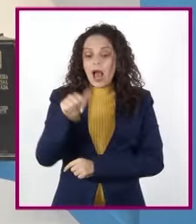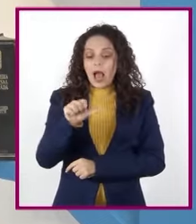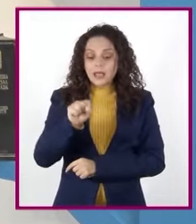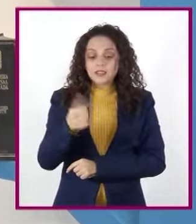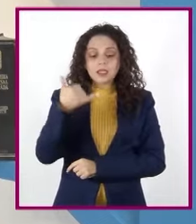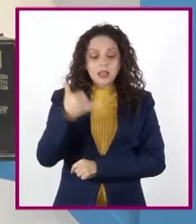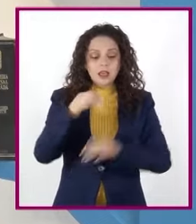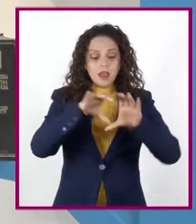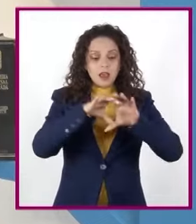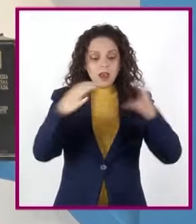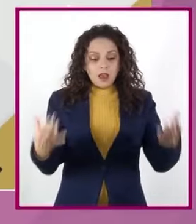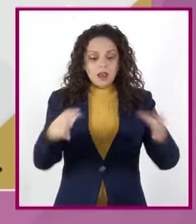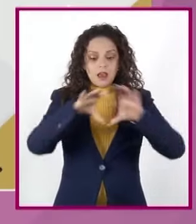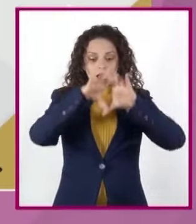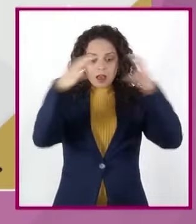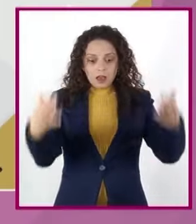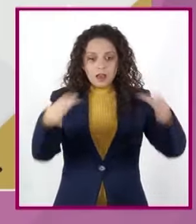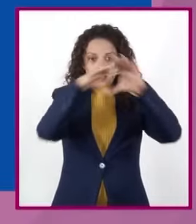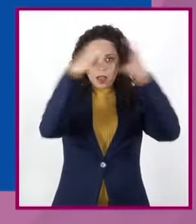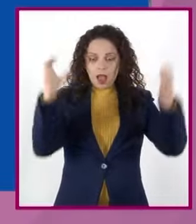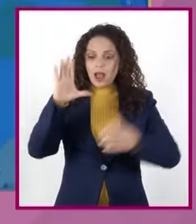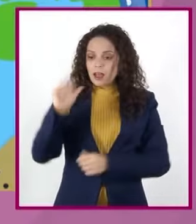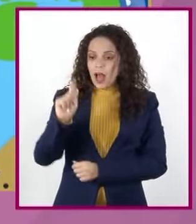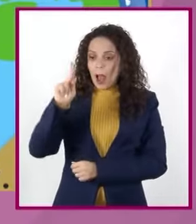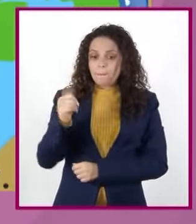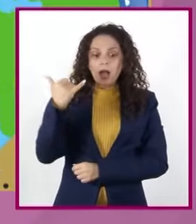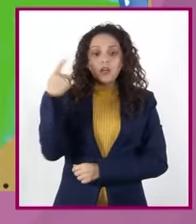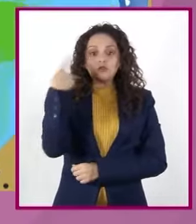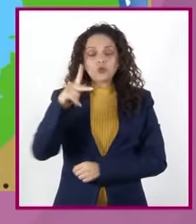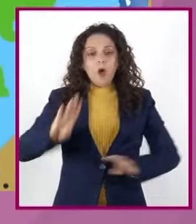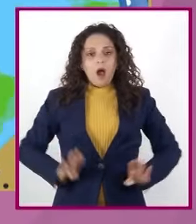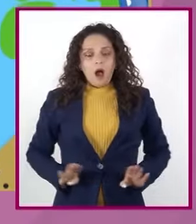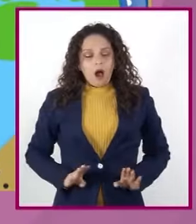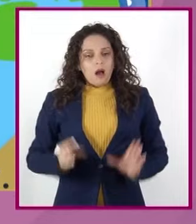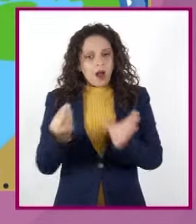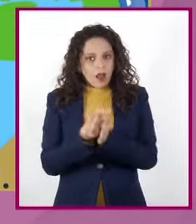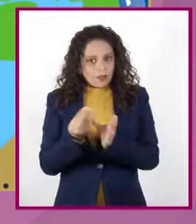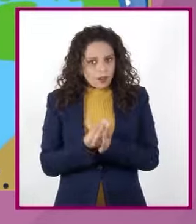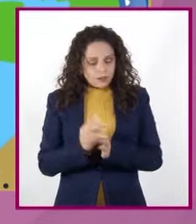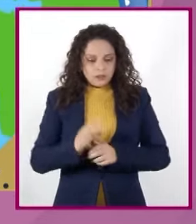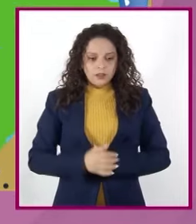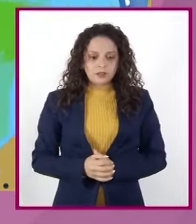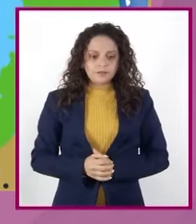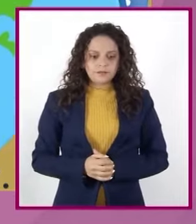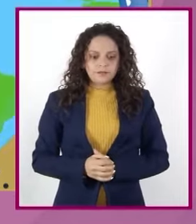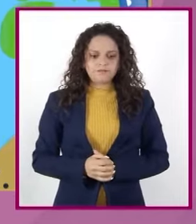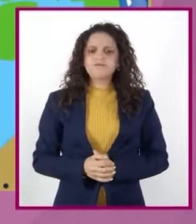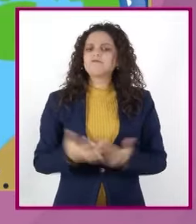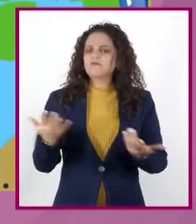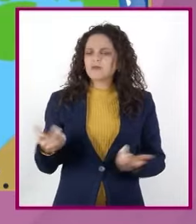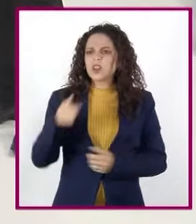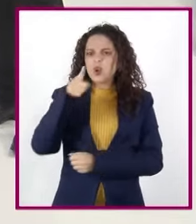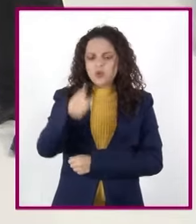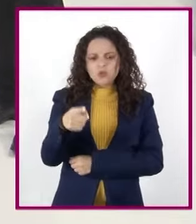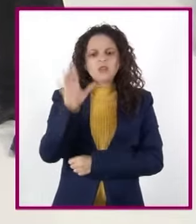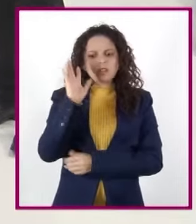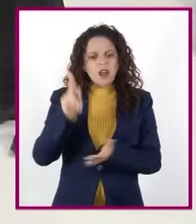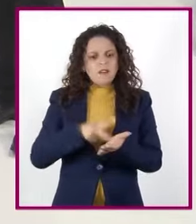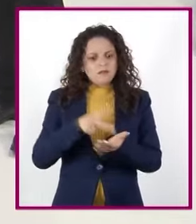y a sus características. Enrique, ¿alguna vez has escuchado acerca de la atmósfera que cubra nuestro planeta?